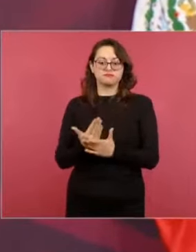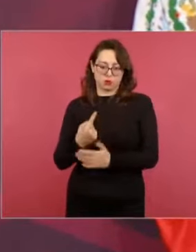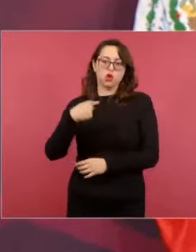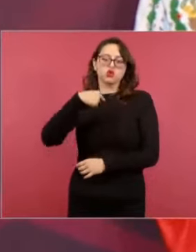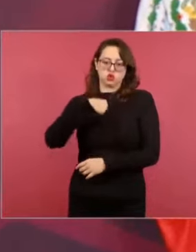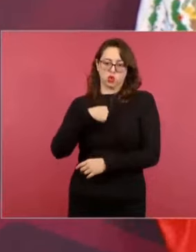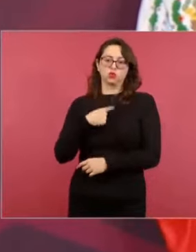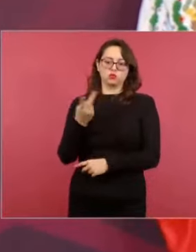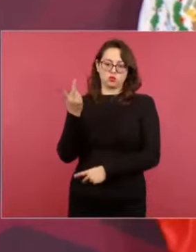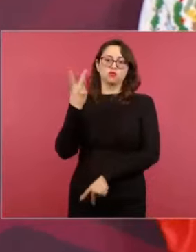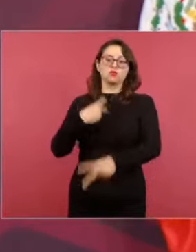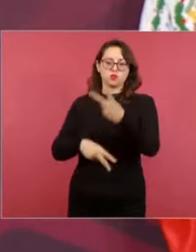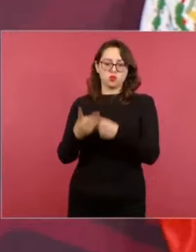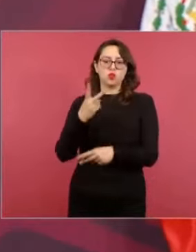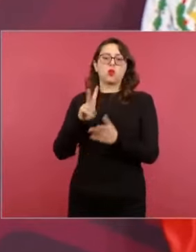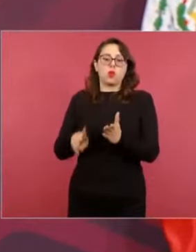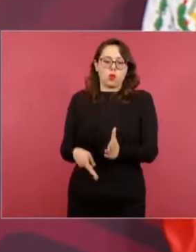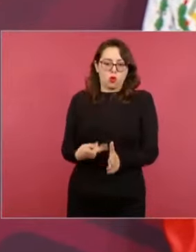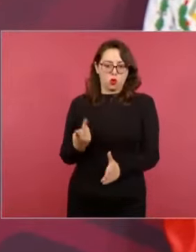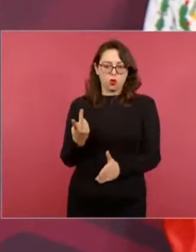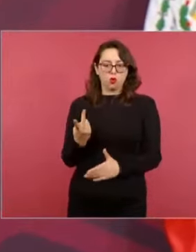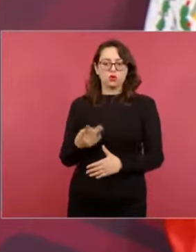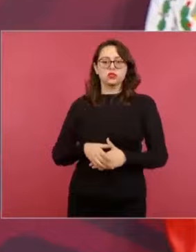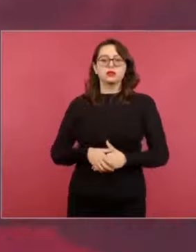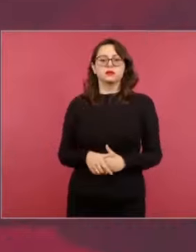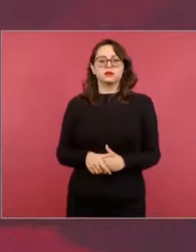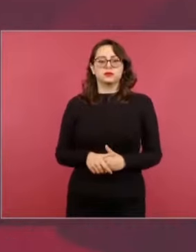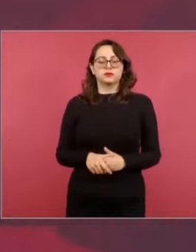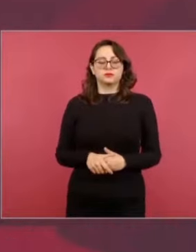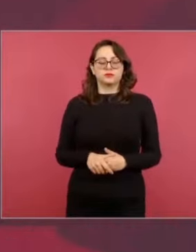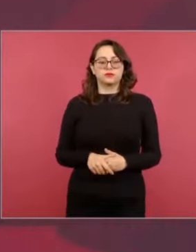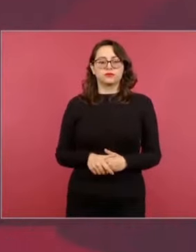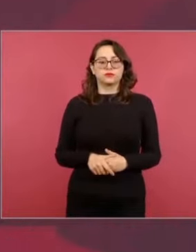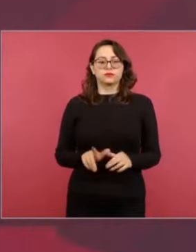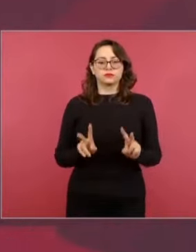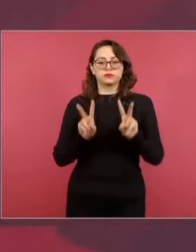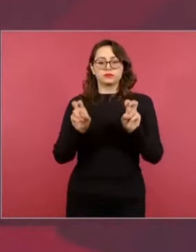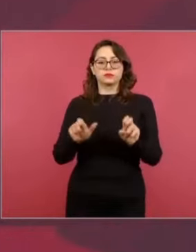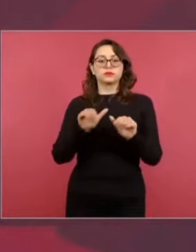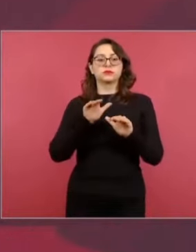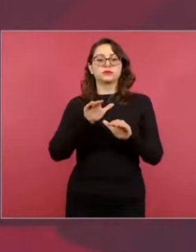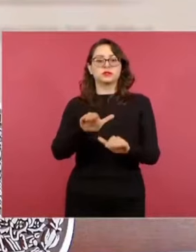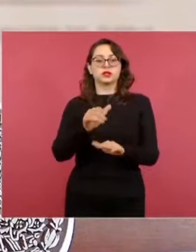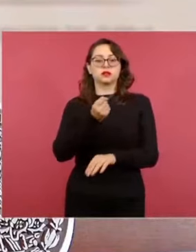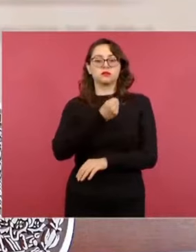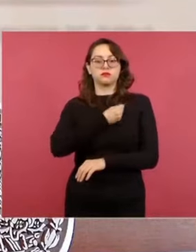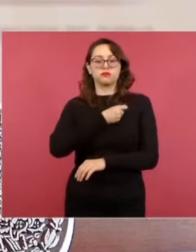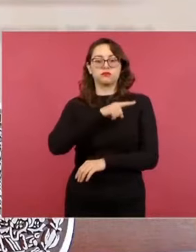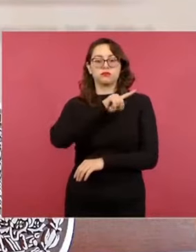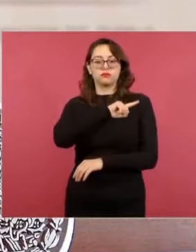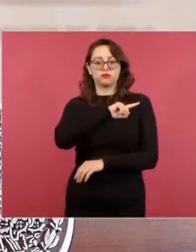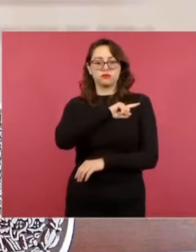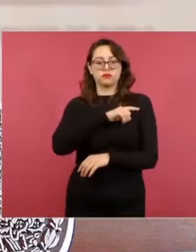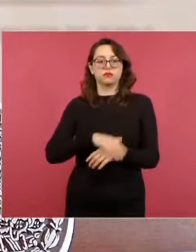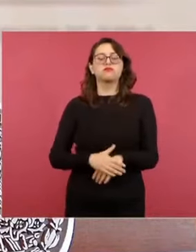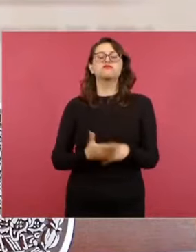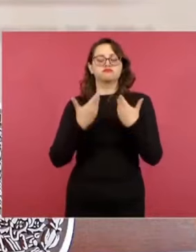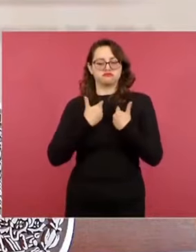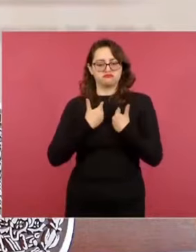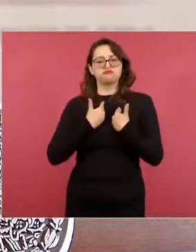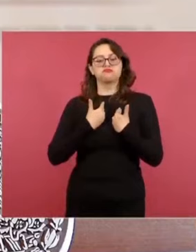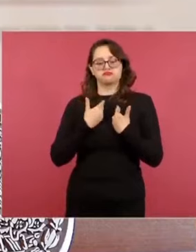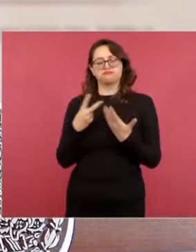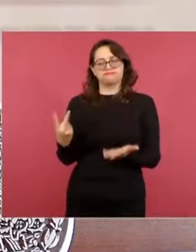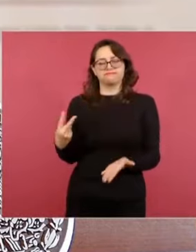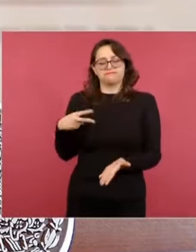el día de mañana. Tenemos el pulso de la salud. Estaré yo a cargo